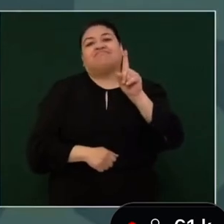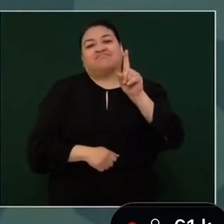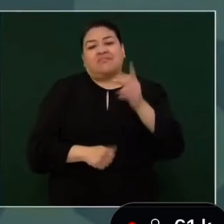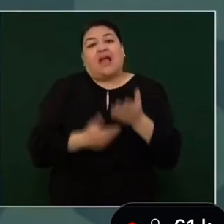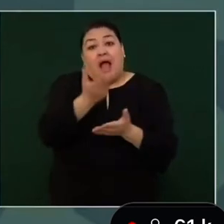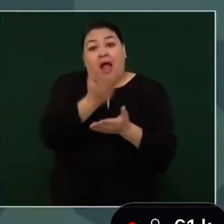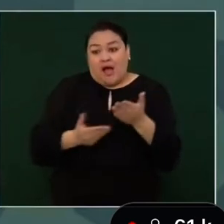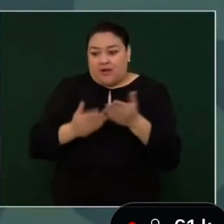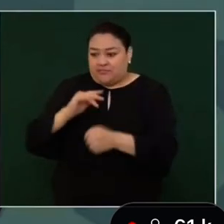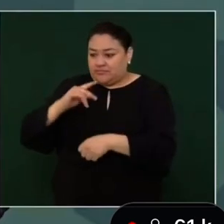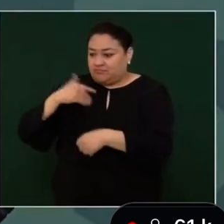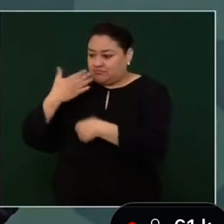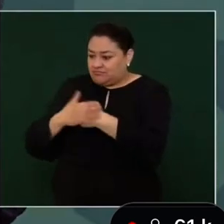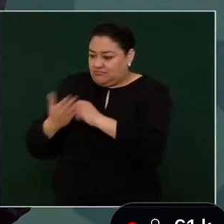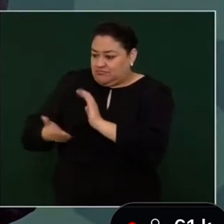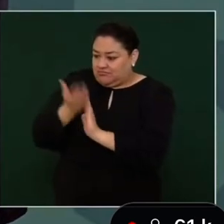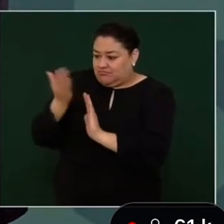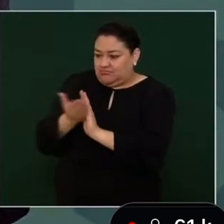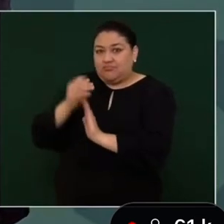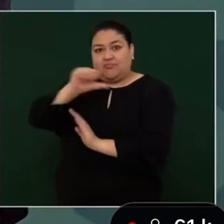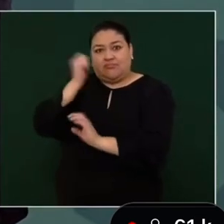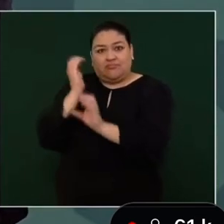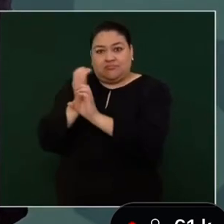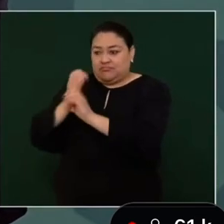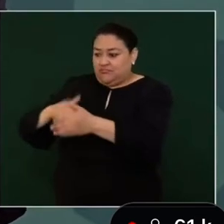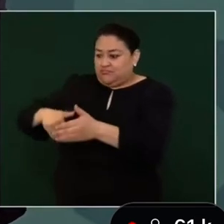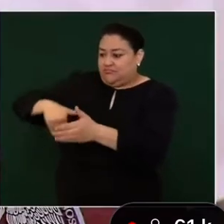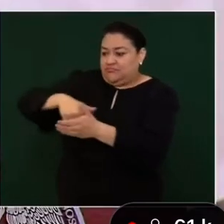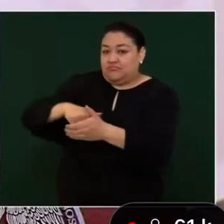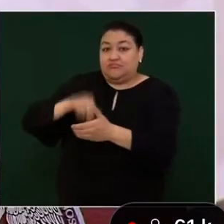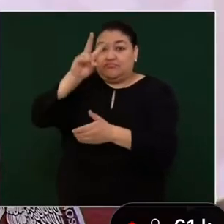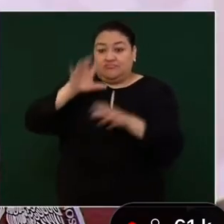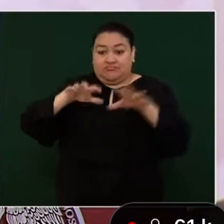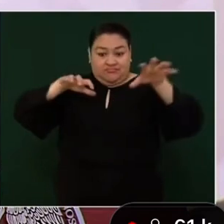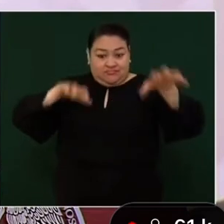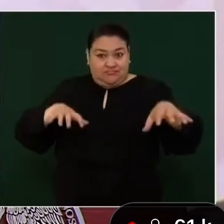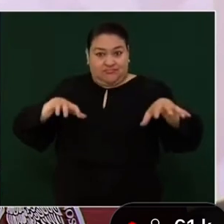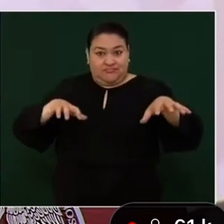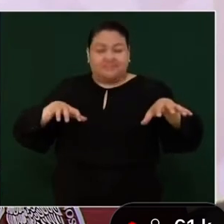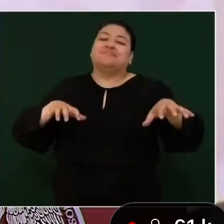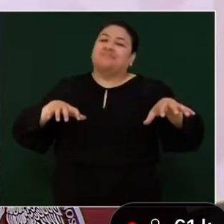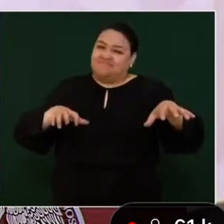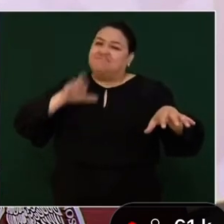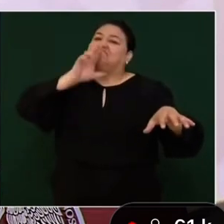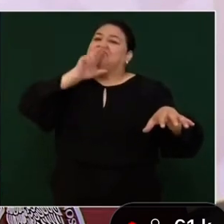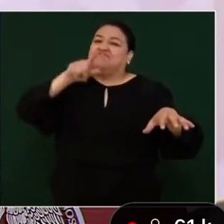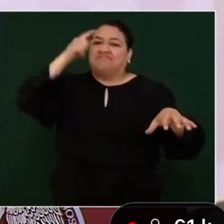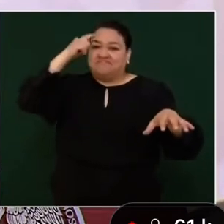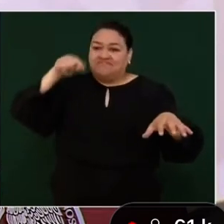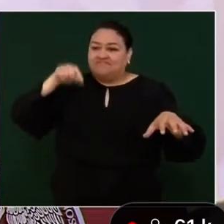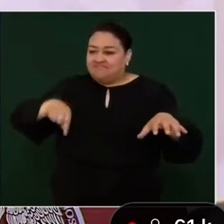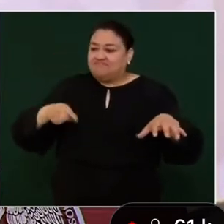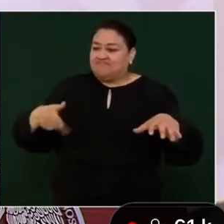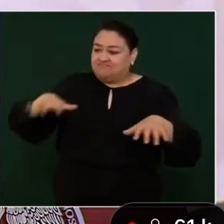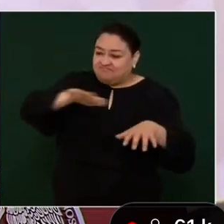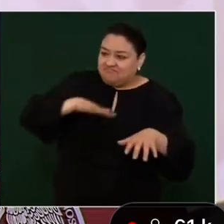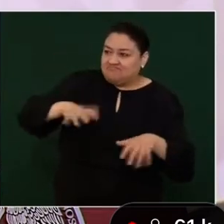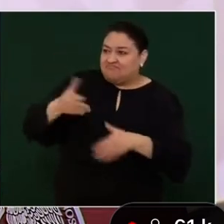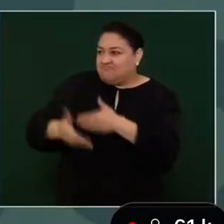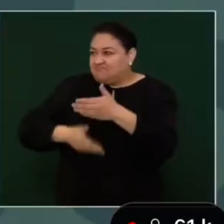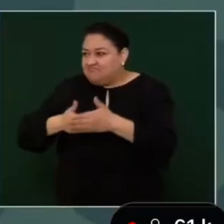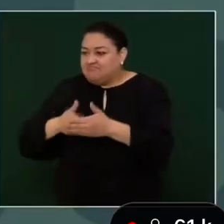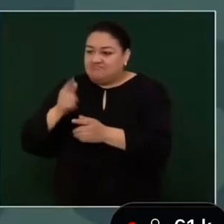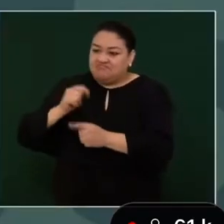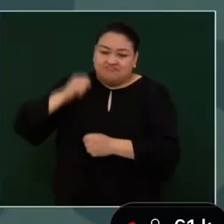esto daremos un paso muy, muy importante, dada ya la explosión demográfica y generaremos grandes condiciones en el servicio